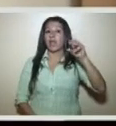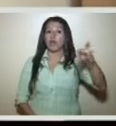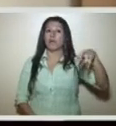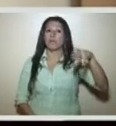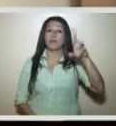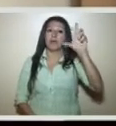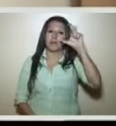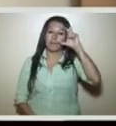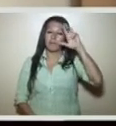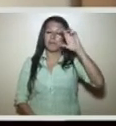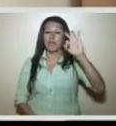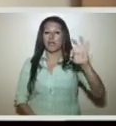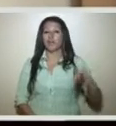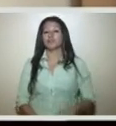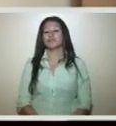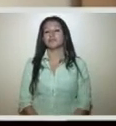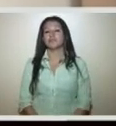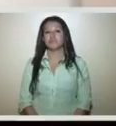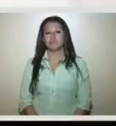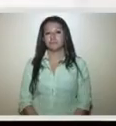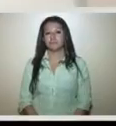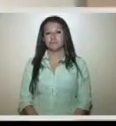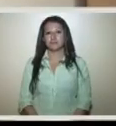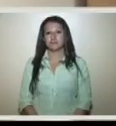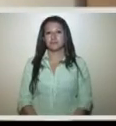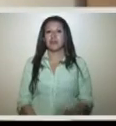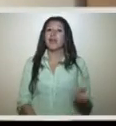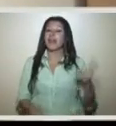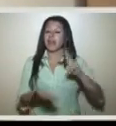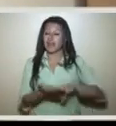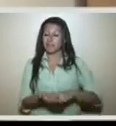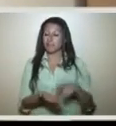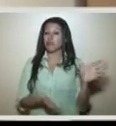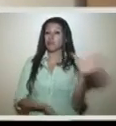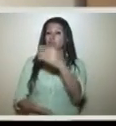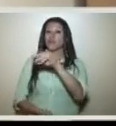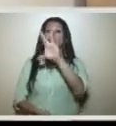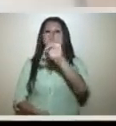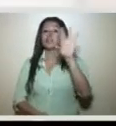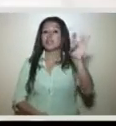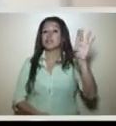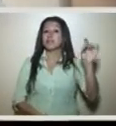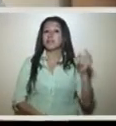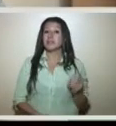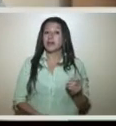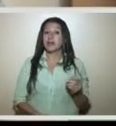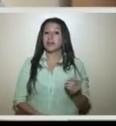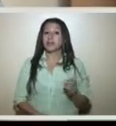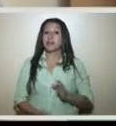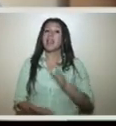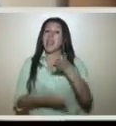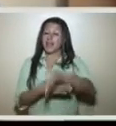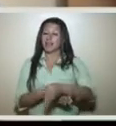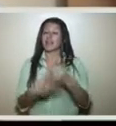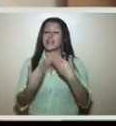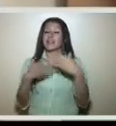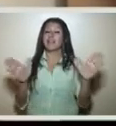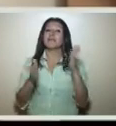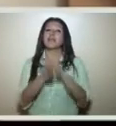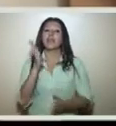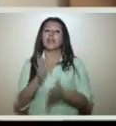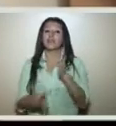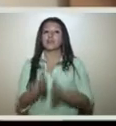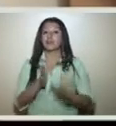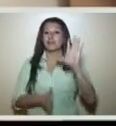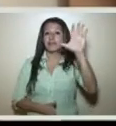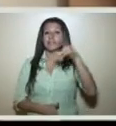Políticos de Chimbas, Eva Duarte de Perón. Así que nuevamente invitarlos a todos, y traer reitero libre y gratuito,